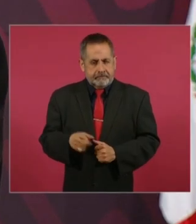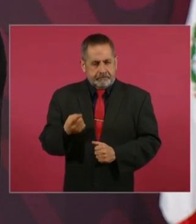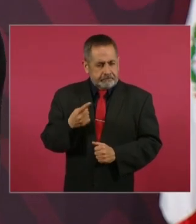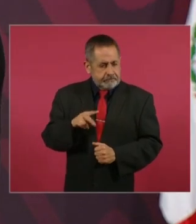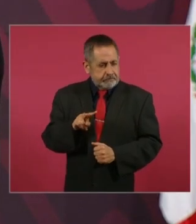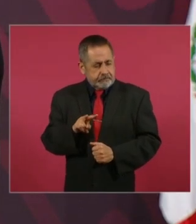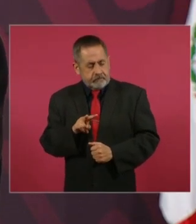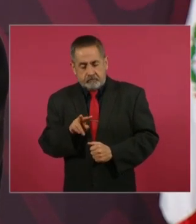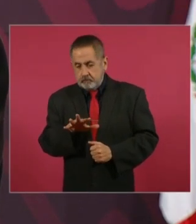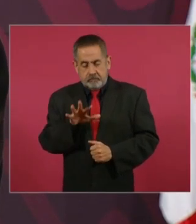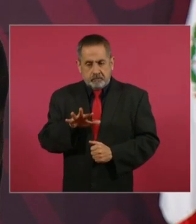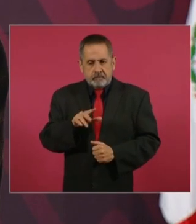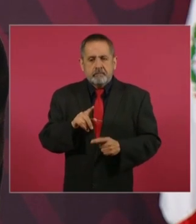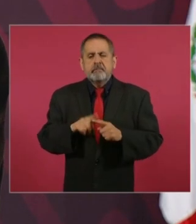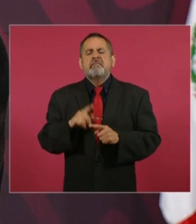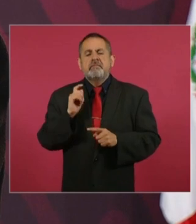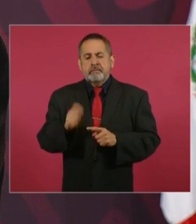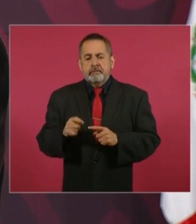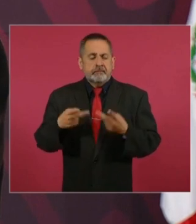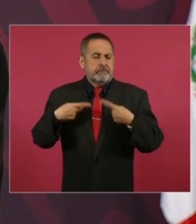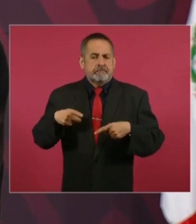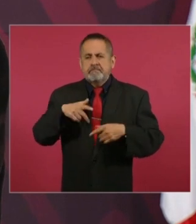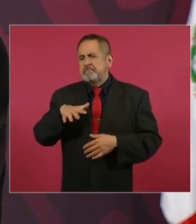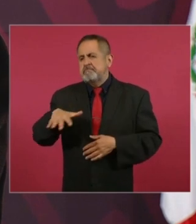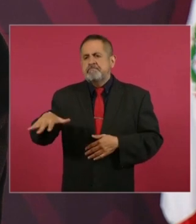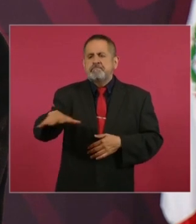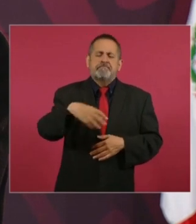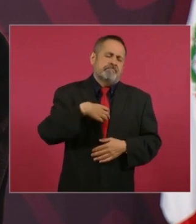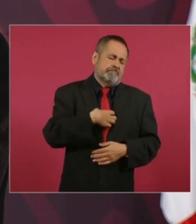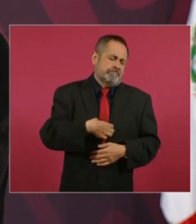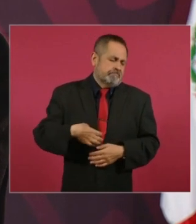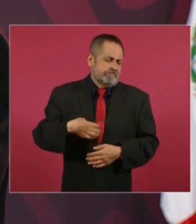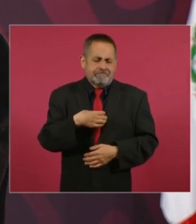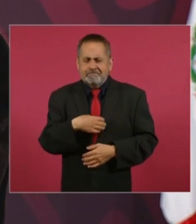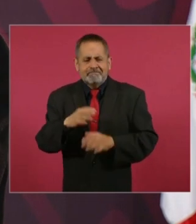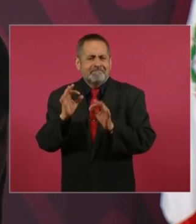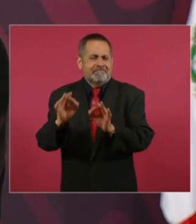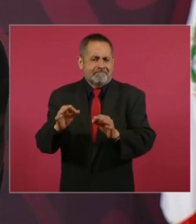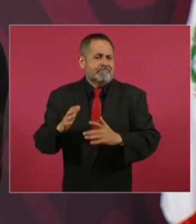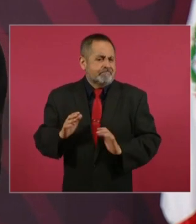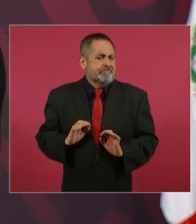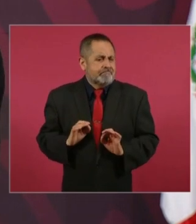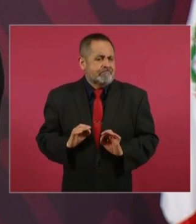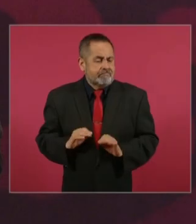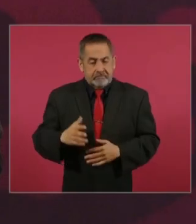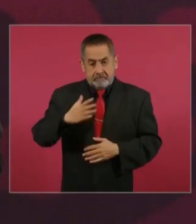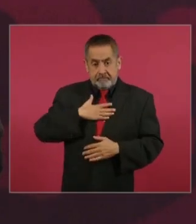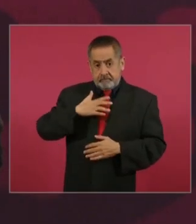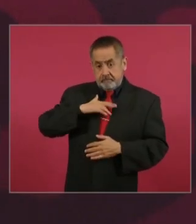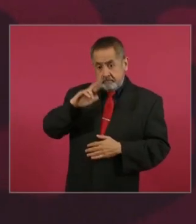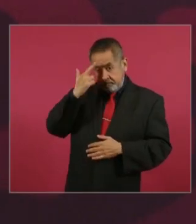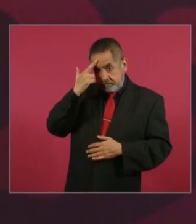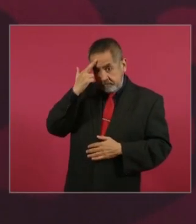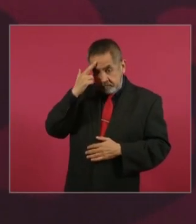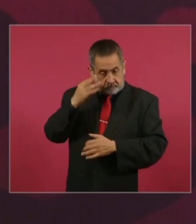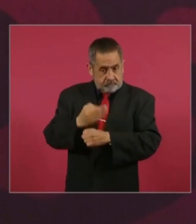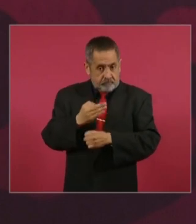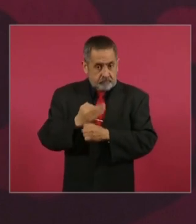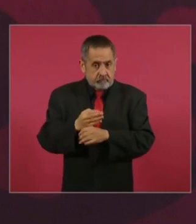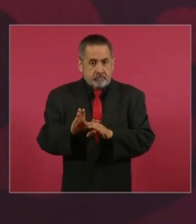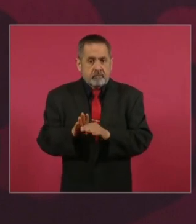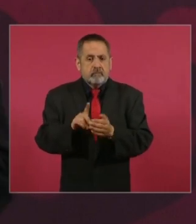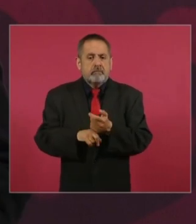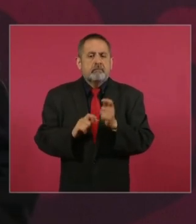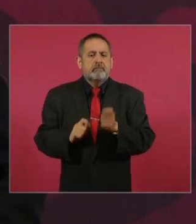que la gente está contenta. Yo recuerdo que a estas alturas,